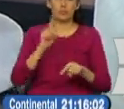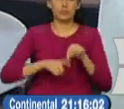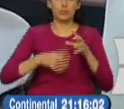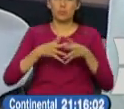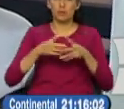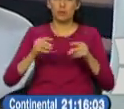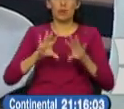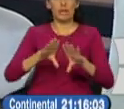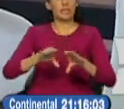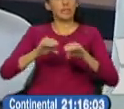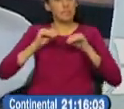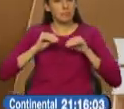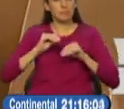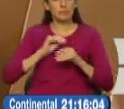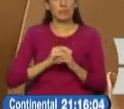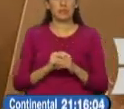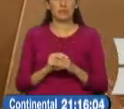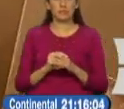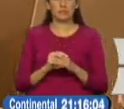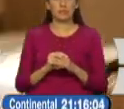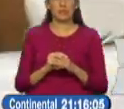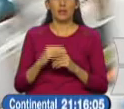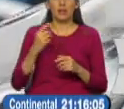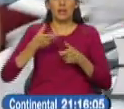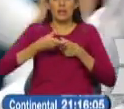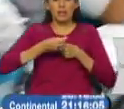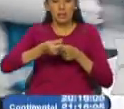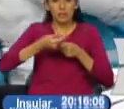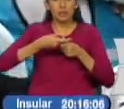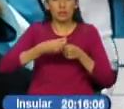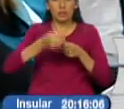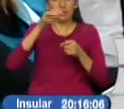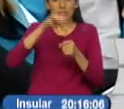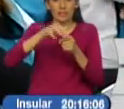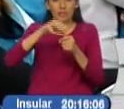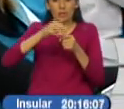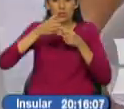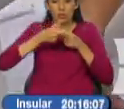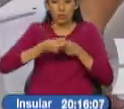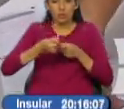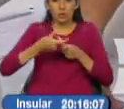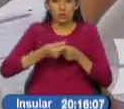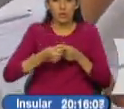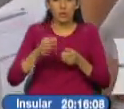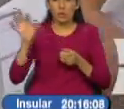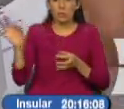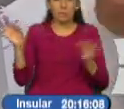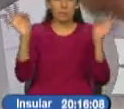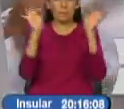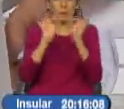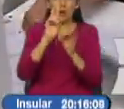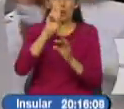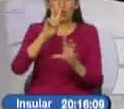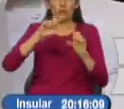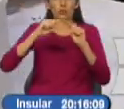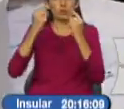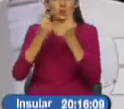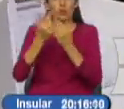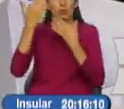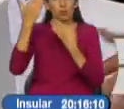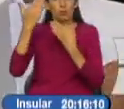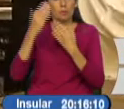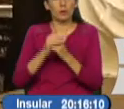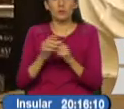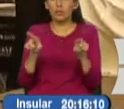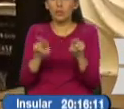concreto en los reclamos. El conteo y posterior recuento de votos tuvo la presencia de los delegados de los partidos políticos. Aún